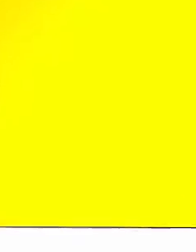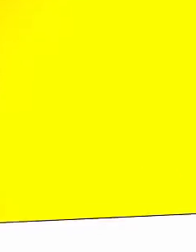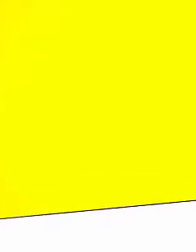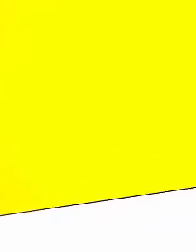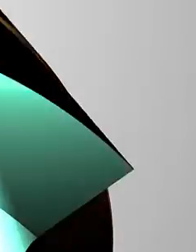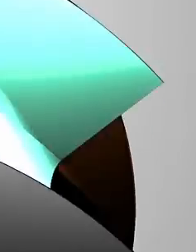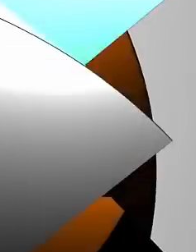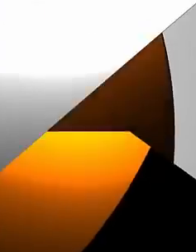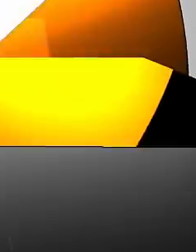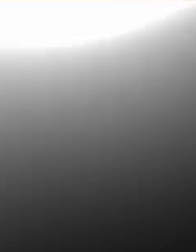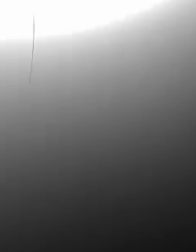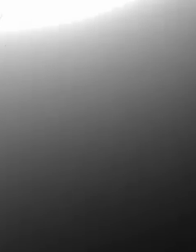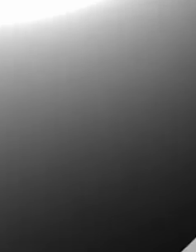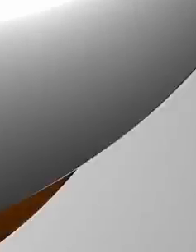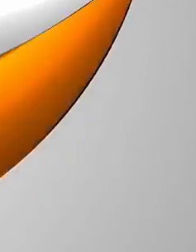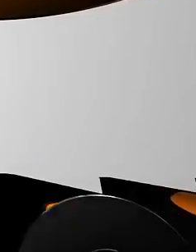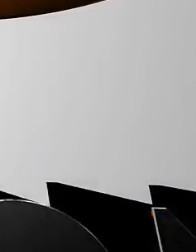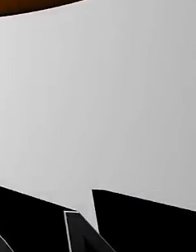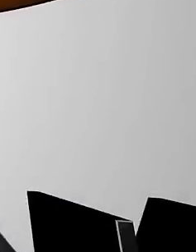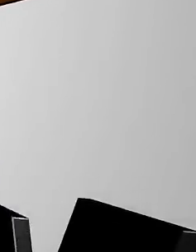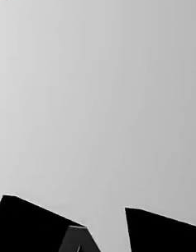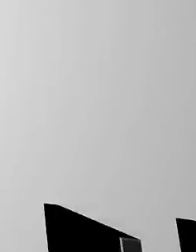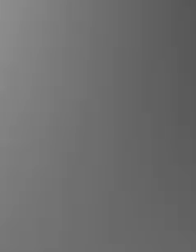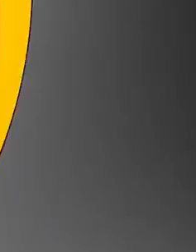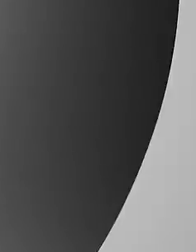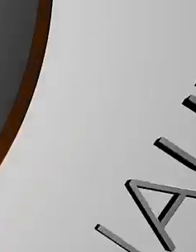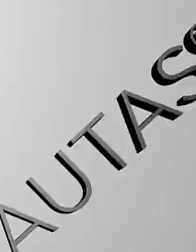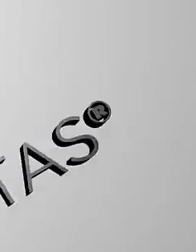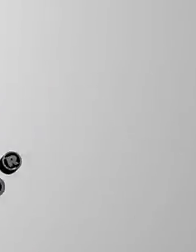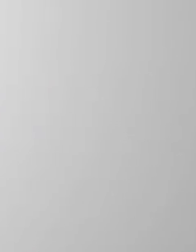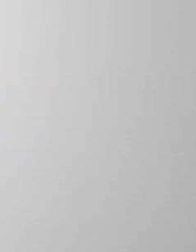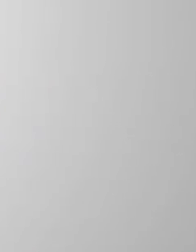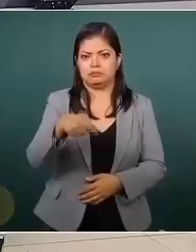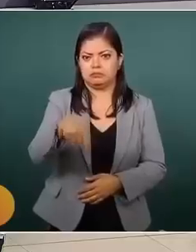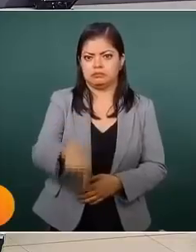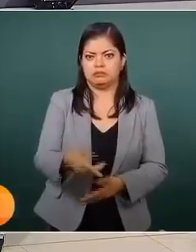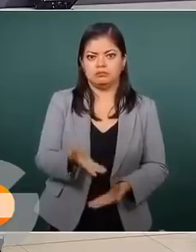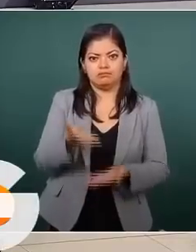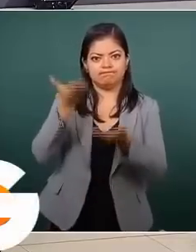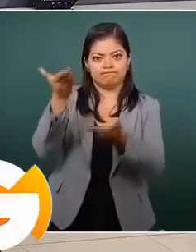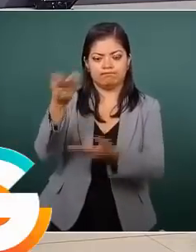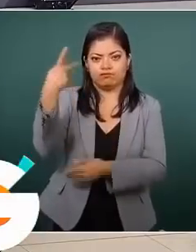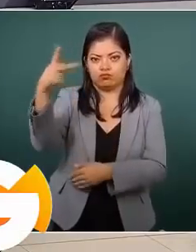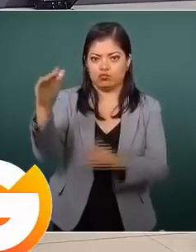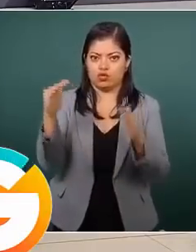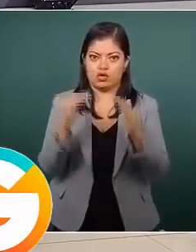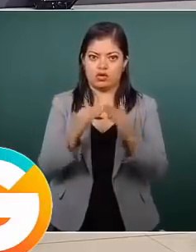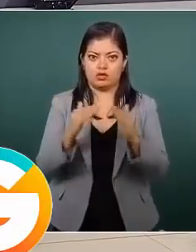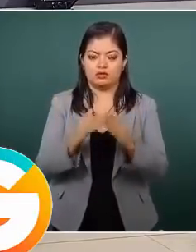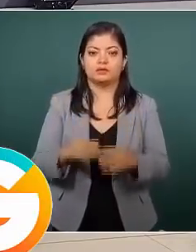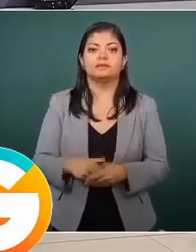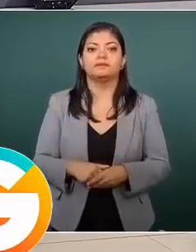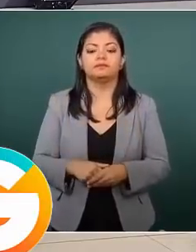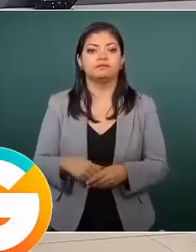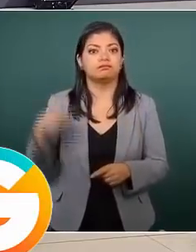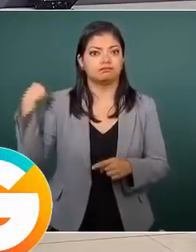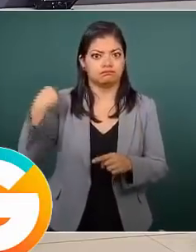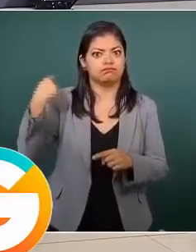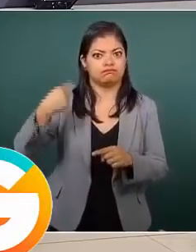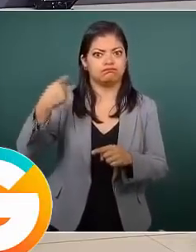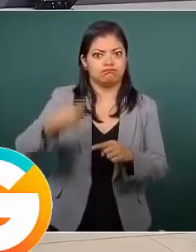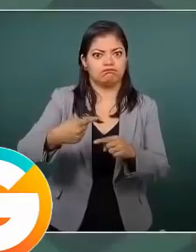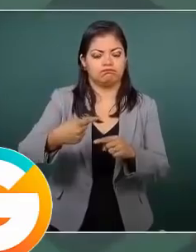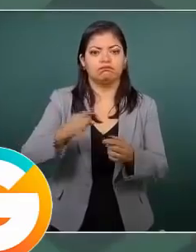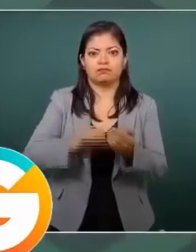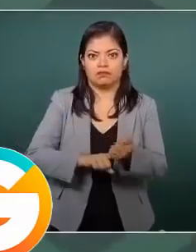Bienvenido a Jalisco, señor presidente. Esta siempre será su casa. Por todo lo que ha pasado en las últimas semanas, estoy consciente de que